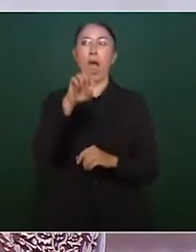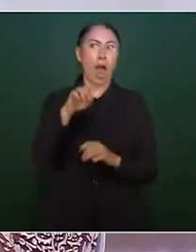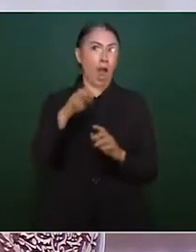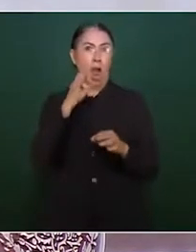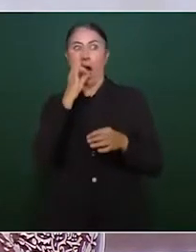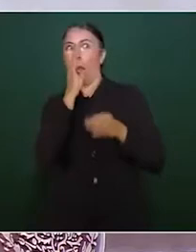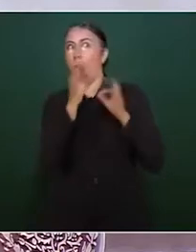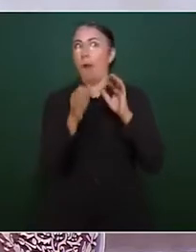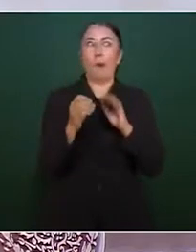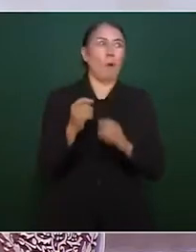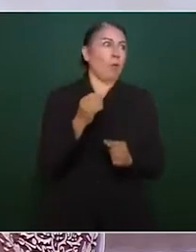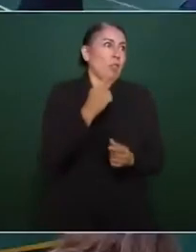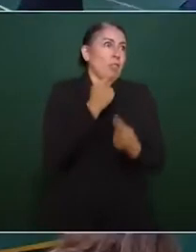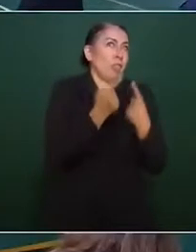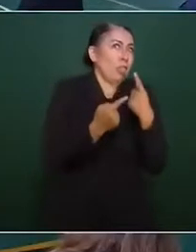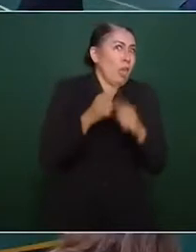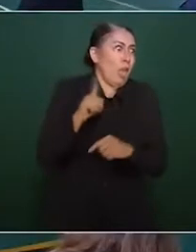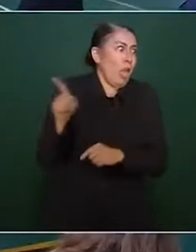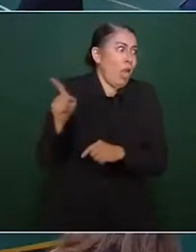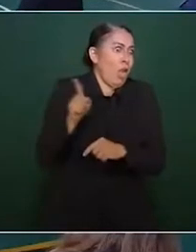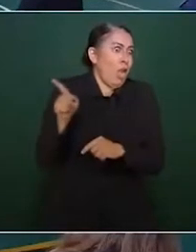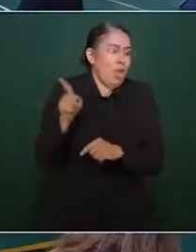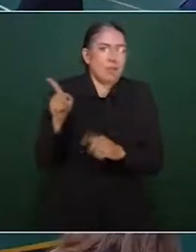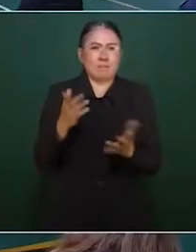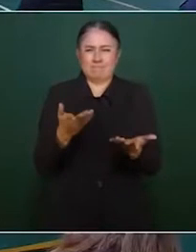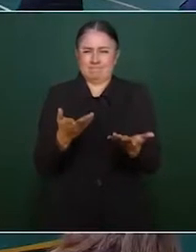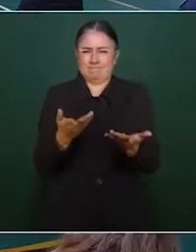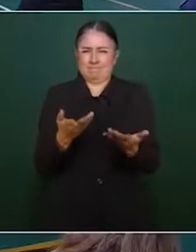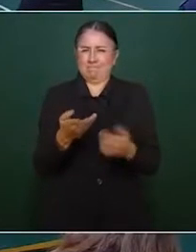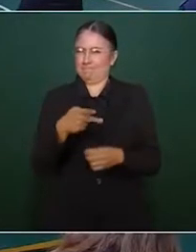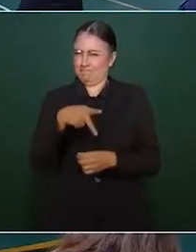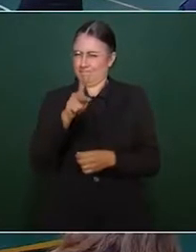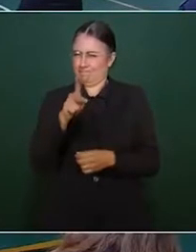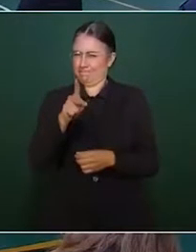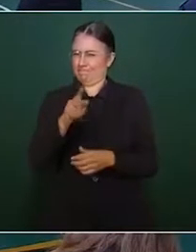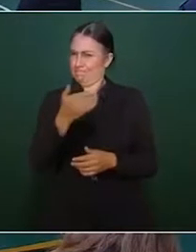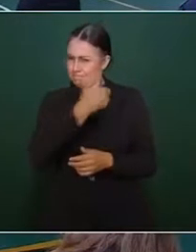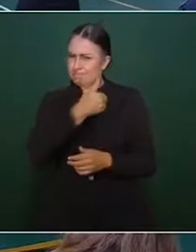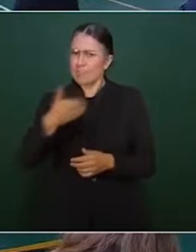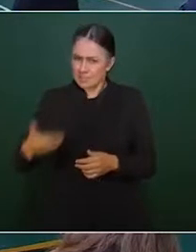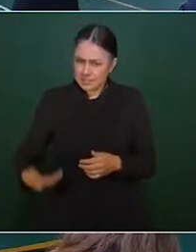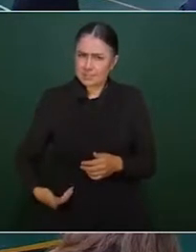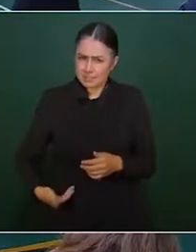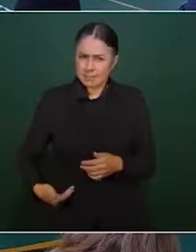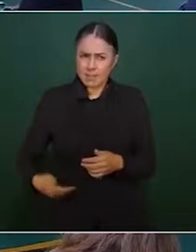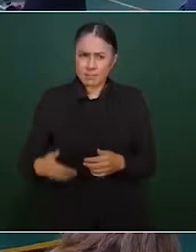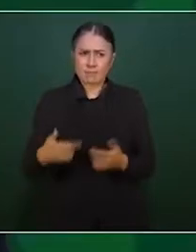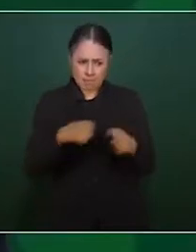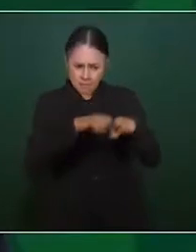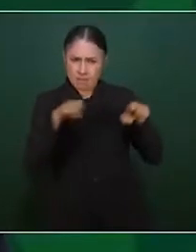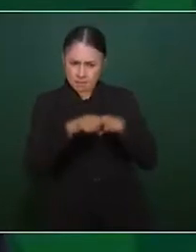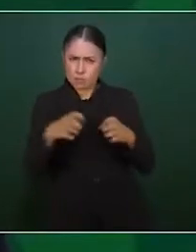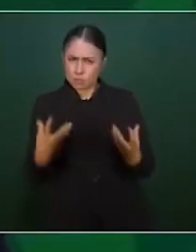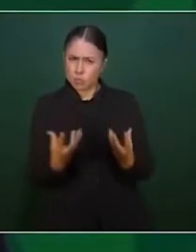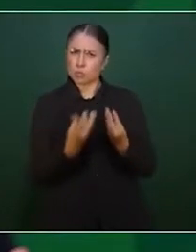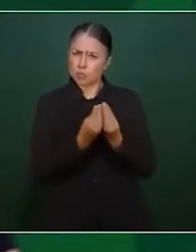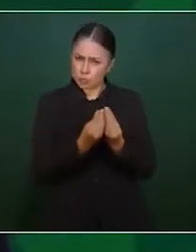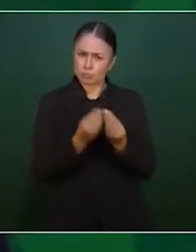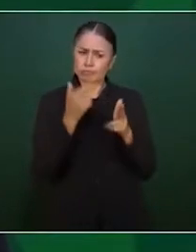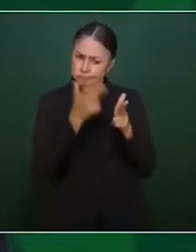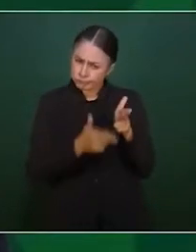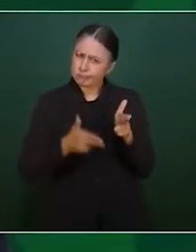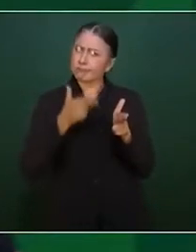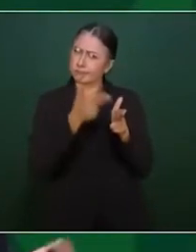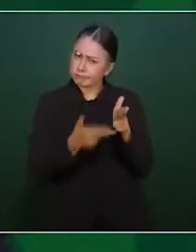Pero todo resultó que el presidente y una comitiva sí viajaron en tren y que el video se hizo durante el